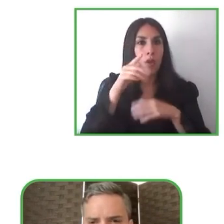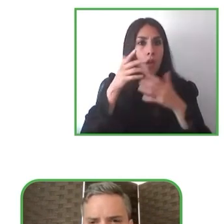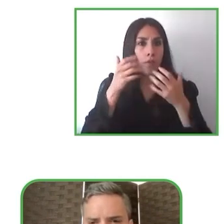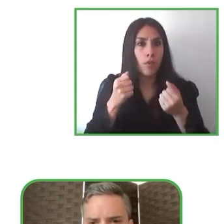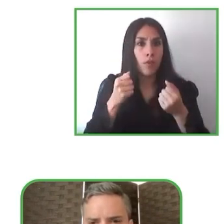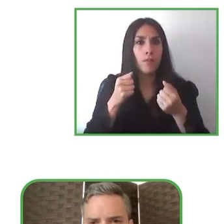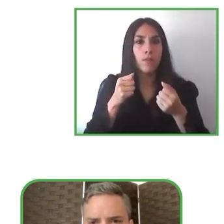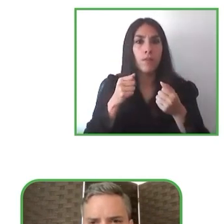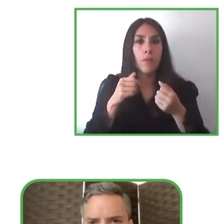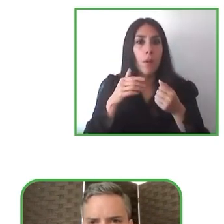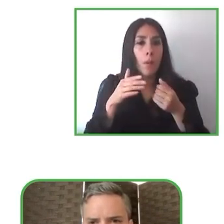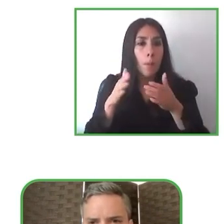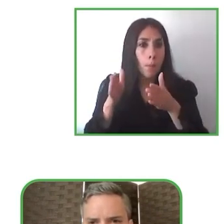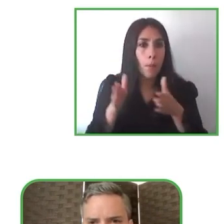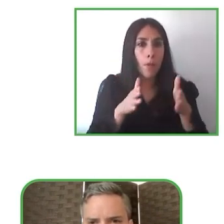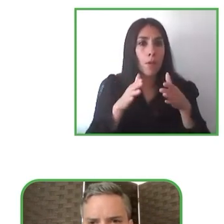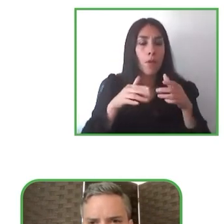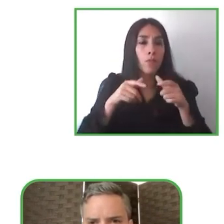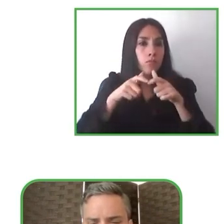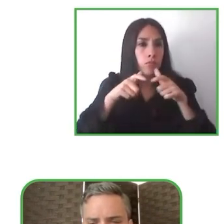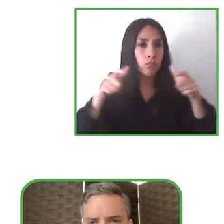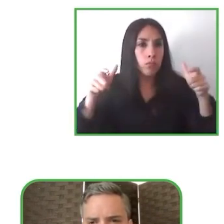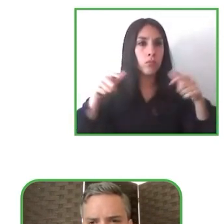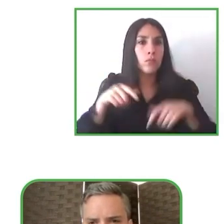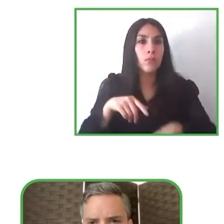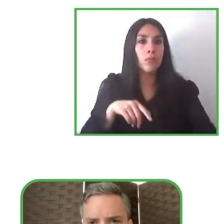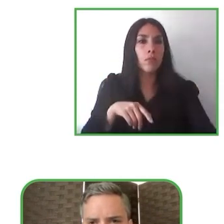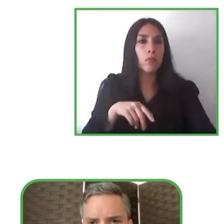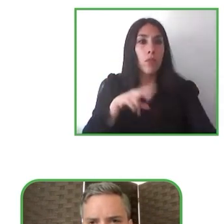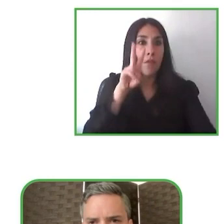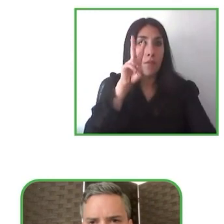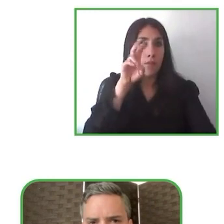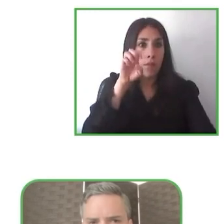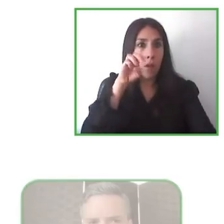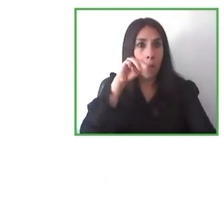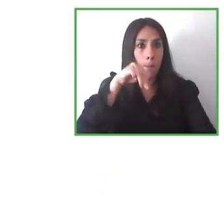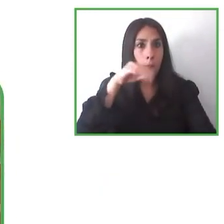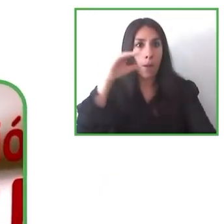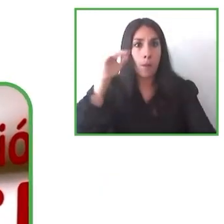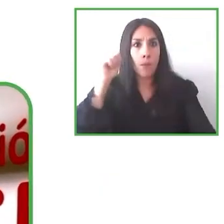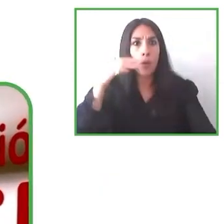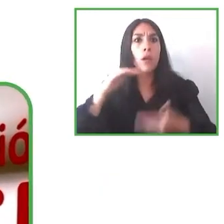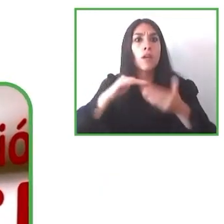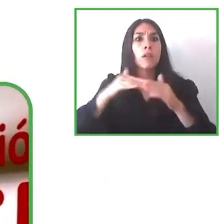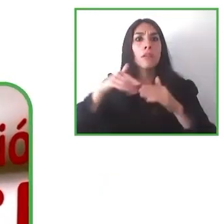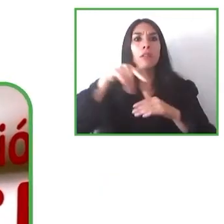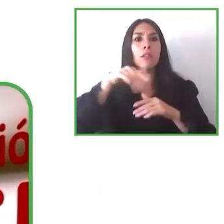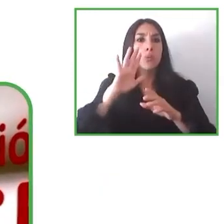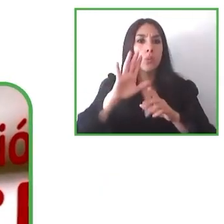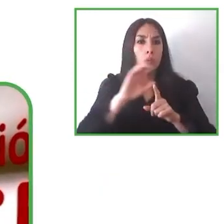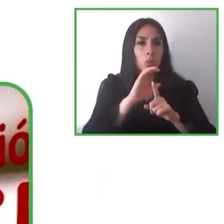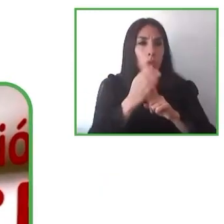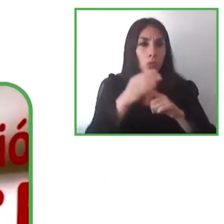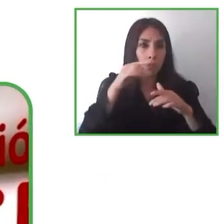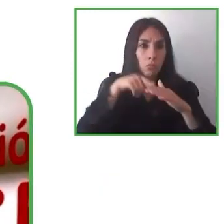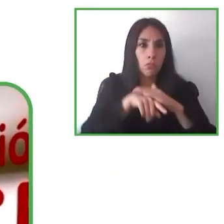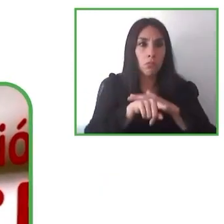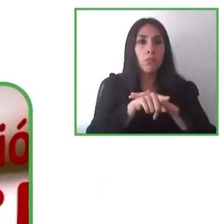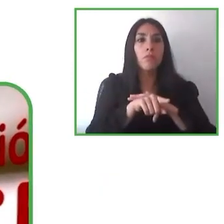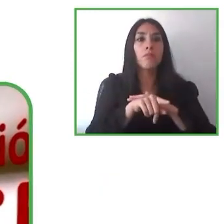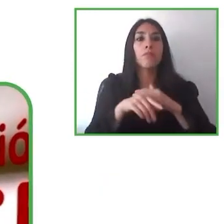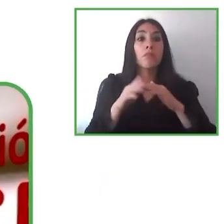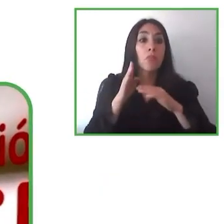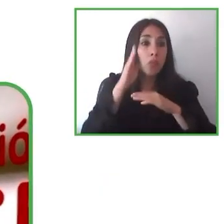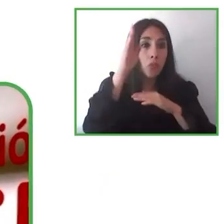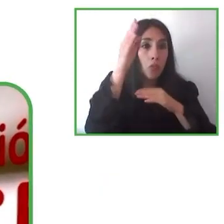Benka de aplicación de cultura accesible en el medio o largo plazo si queremos encontrar una forma